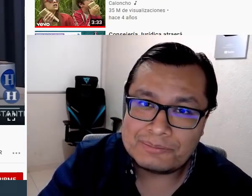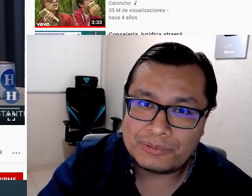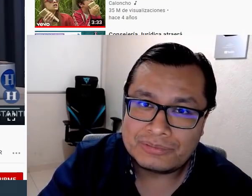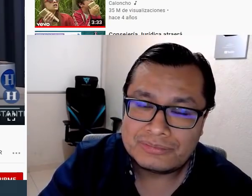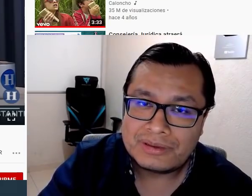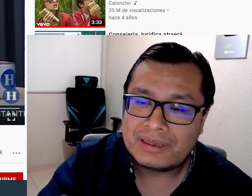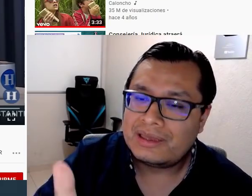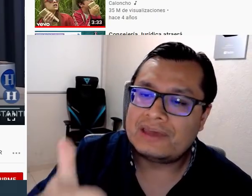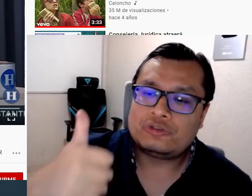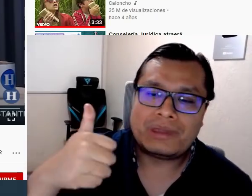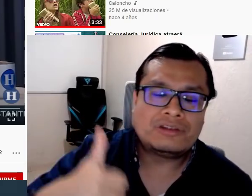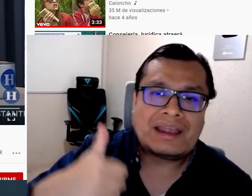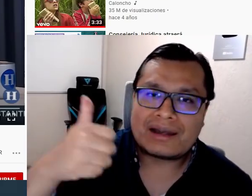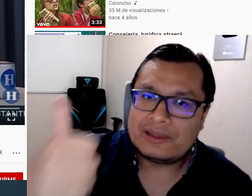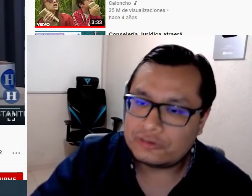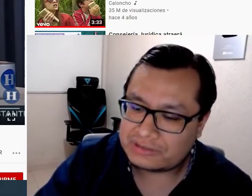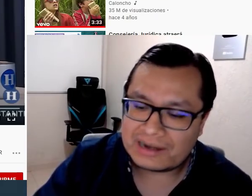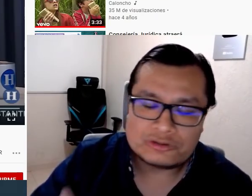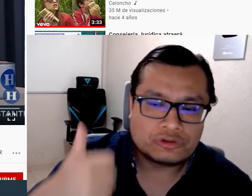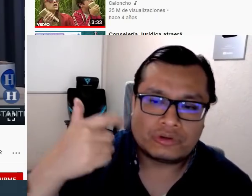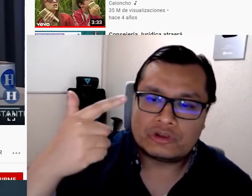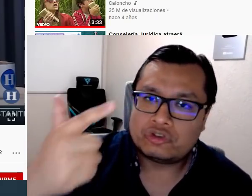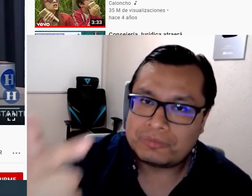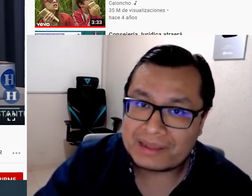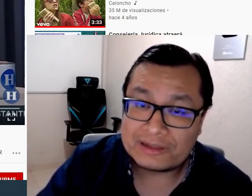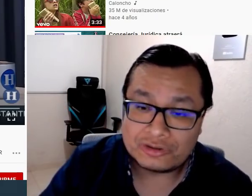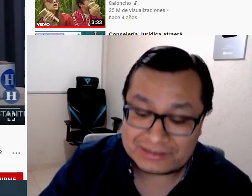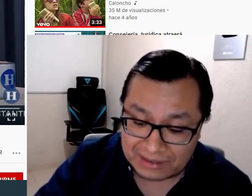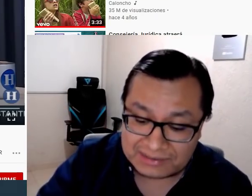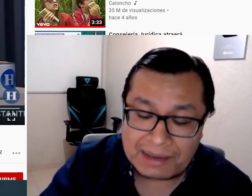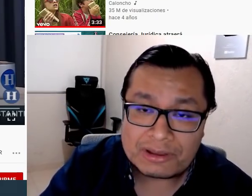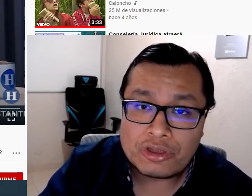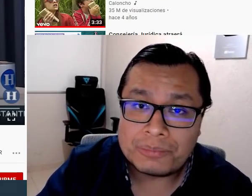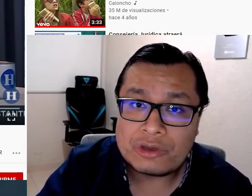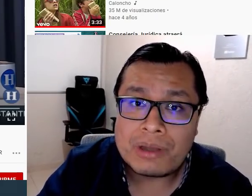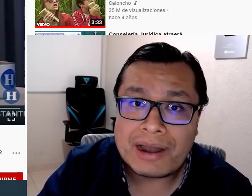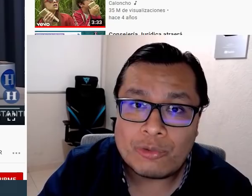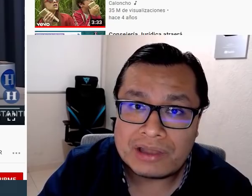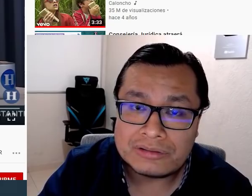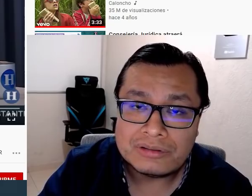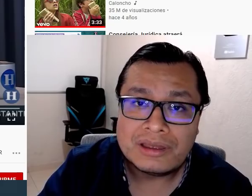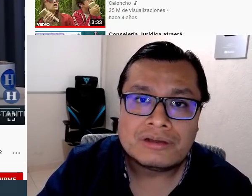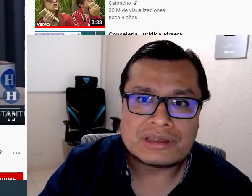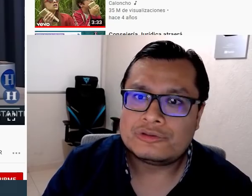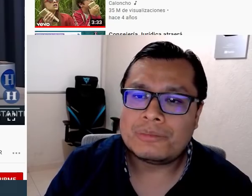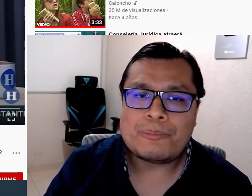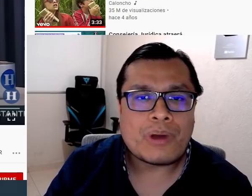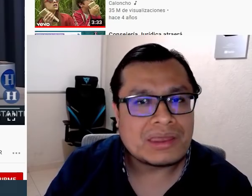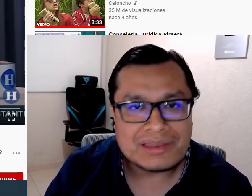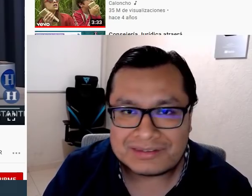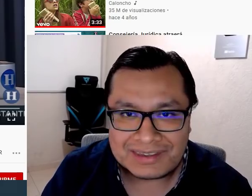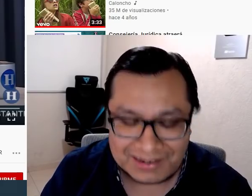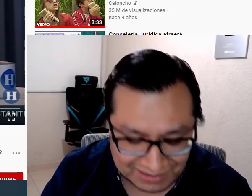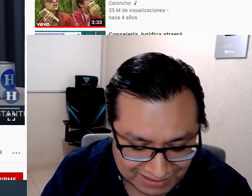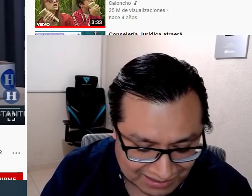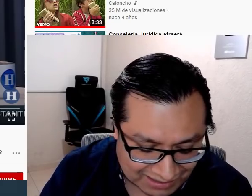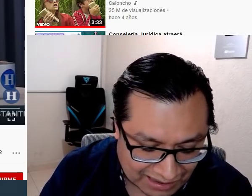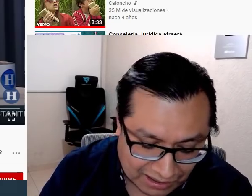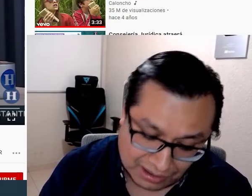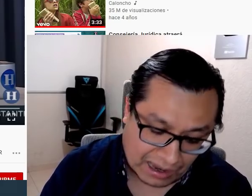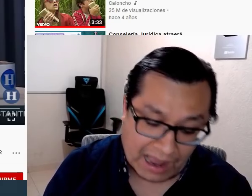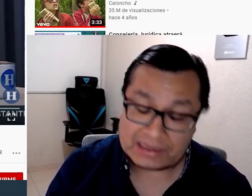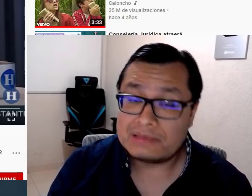del tiempo. Estuvieron en redes sociales construyendo sus planeaciones sábado y domingo evaluando. O sea, no me pueden decir